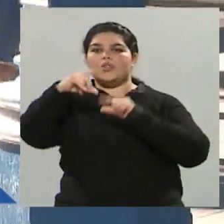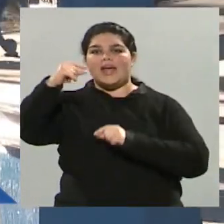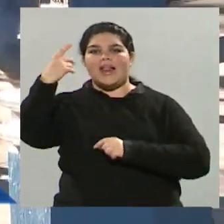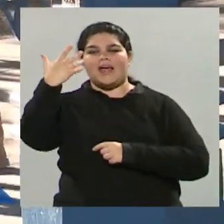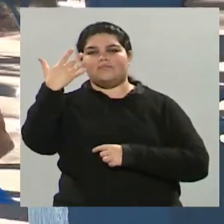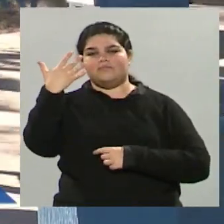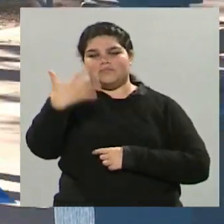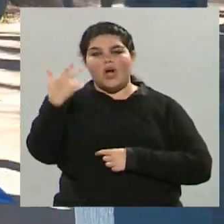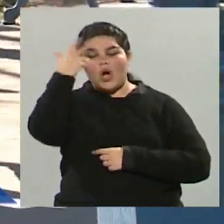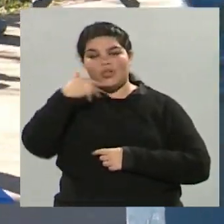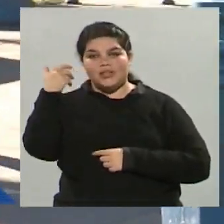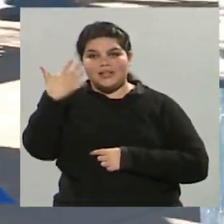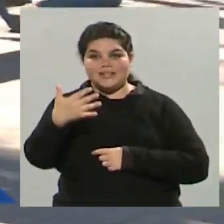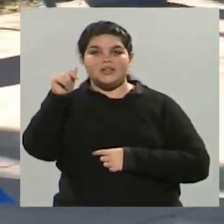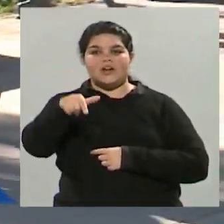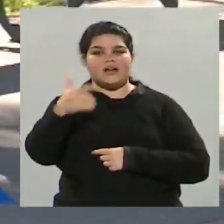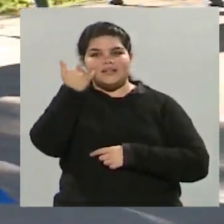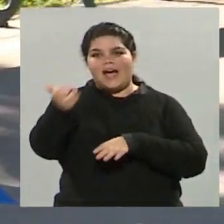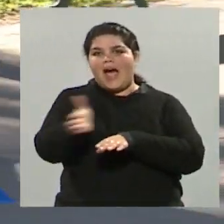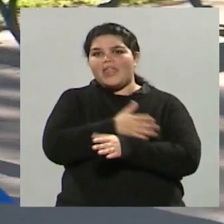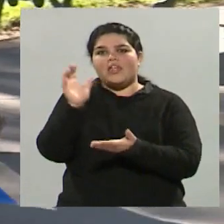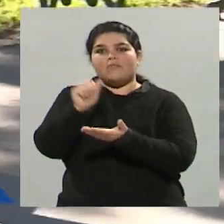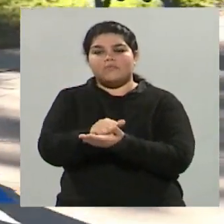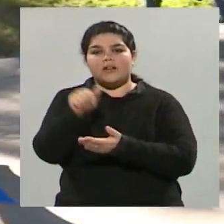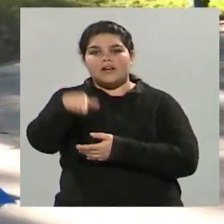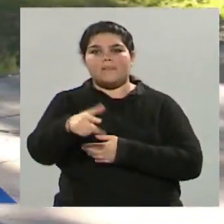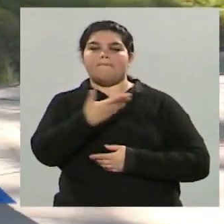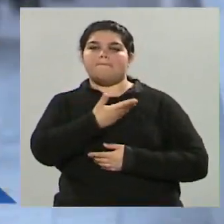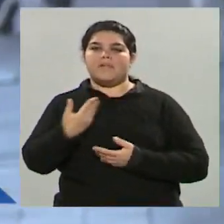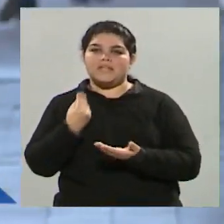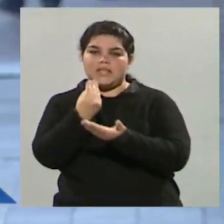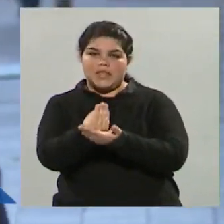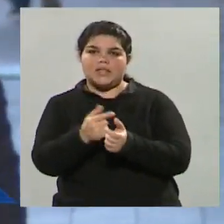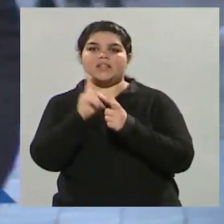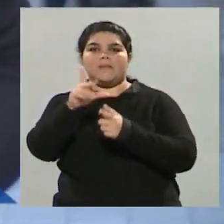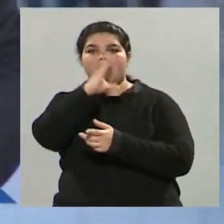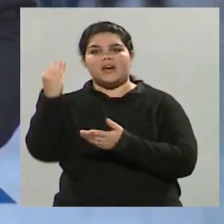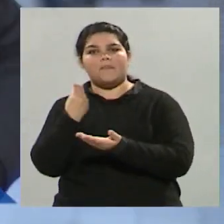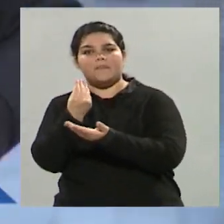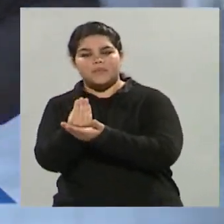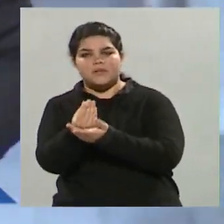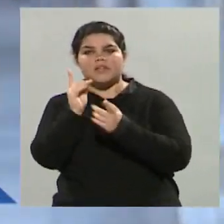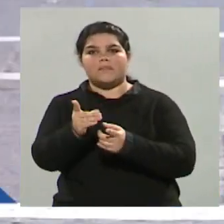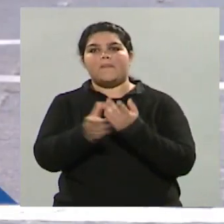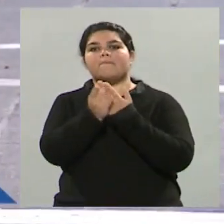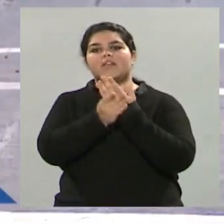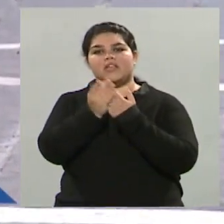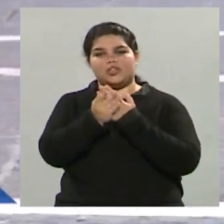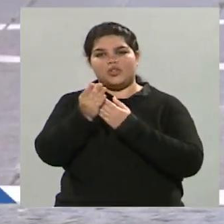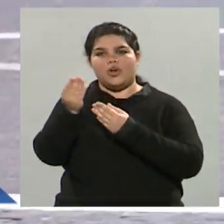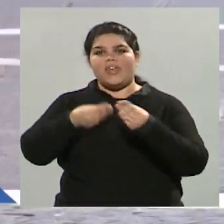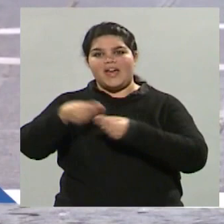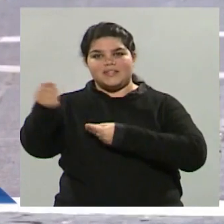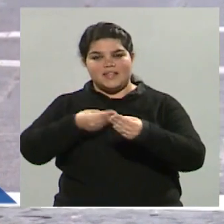revisiones de reservas se hicieron tempranamente, que utilizan los presidentes, los cancilleres y los ministros de Hacienda. Después